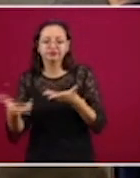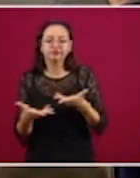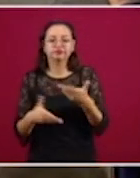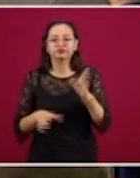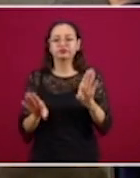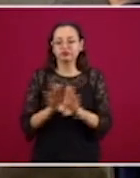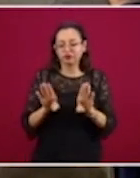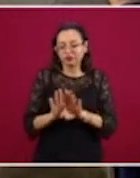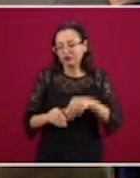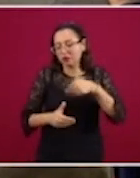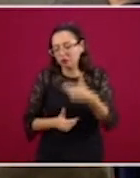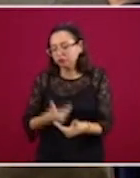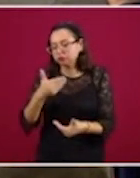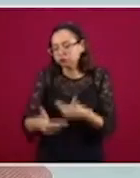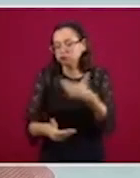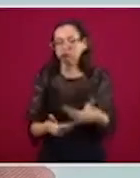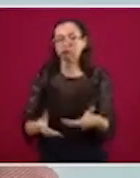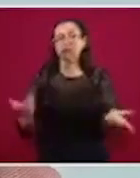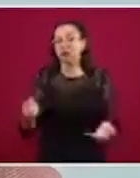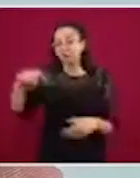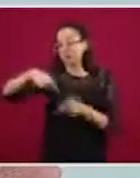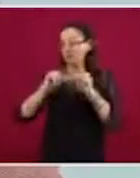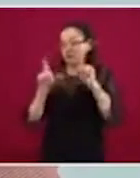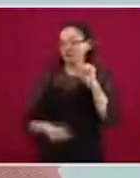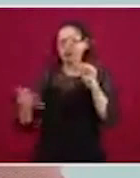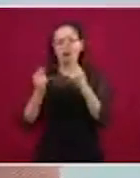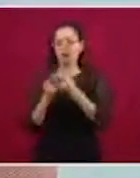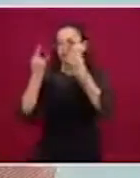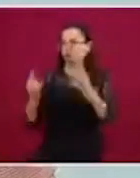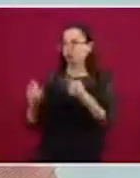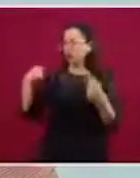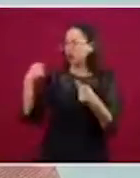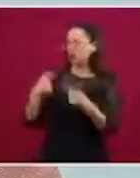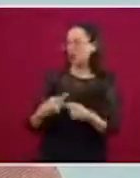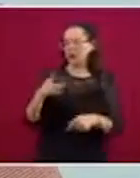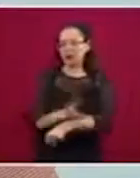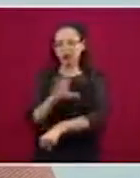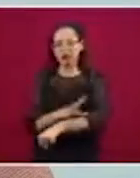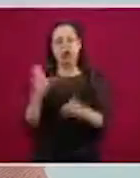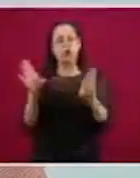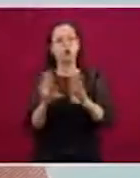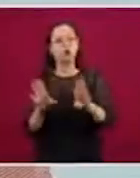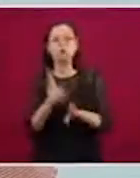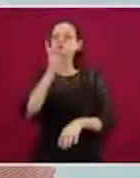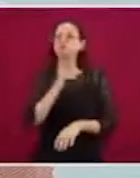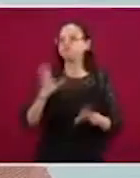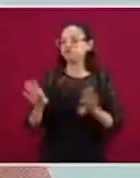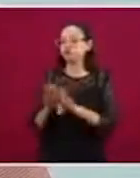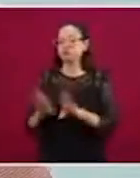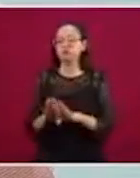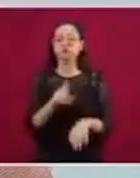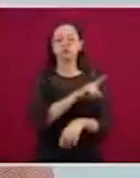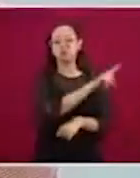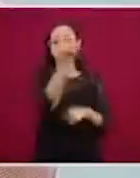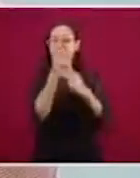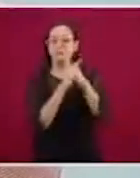vamos, cómo venimos, cuál es la política energética y todos estos países y los países externos pues